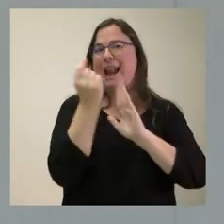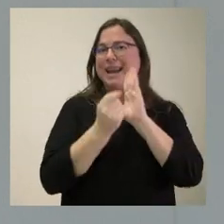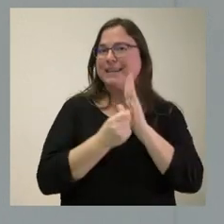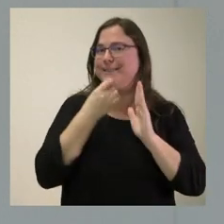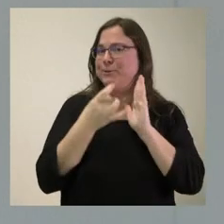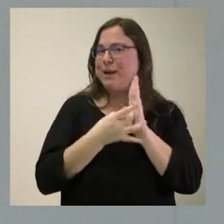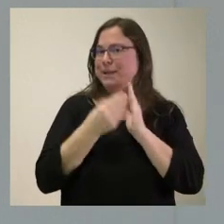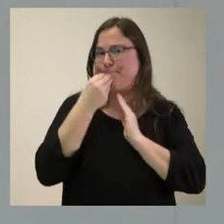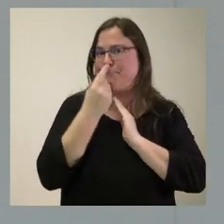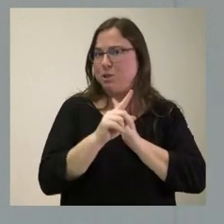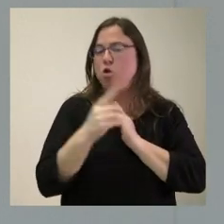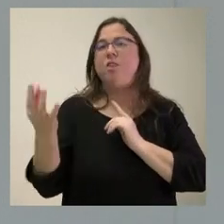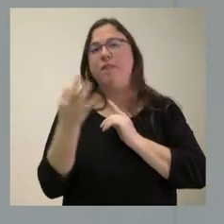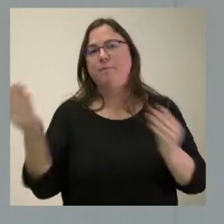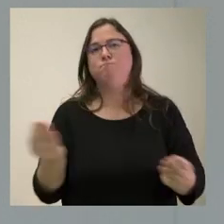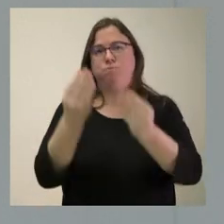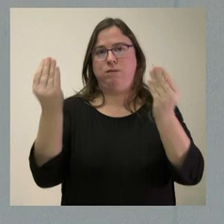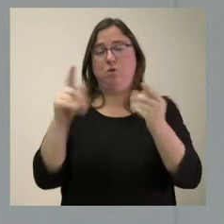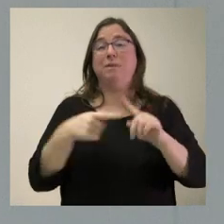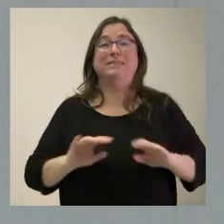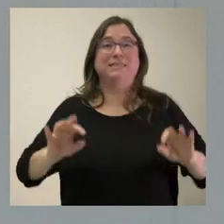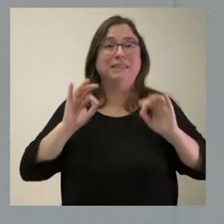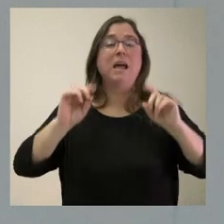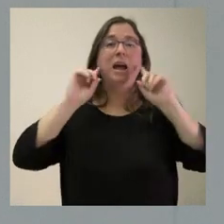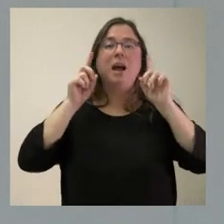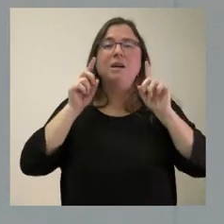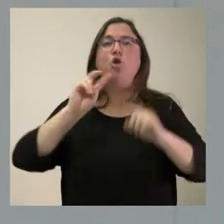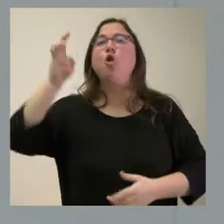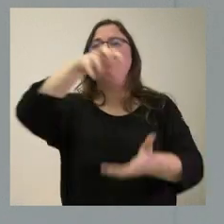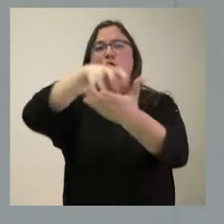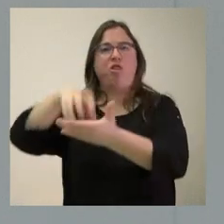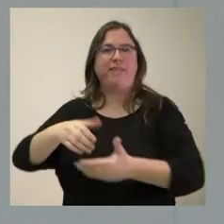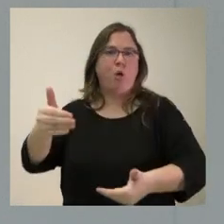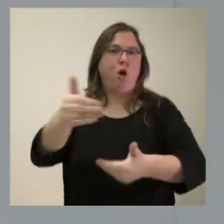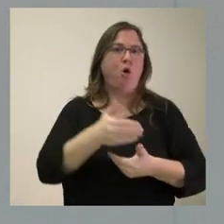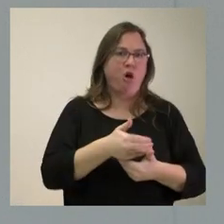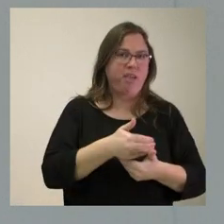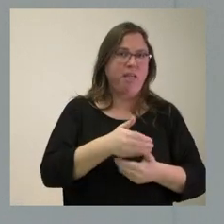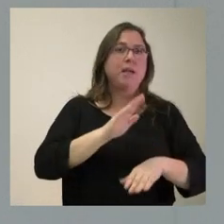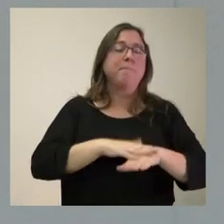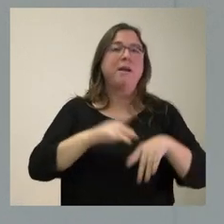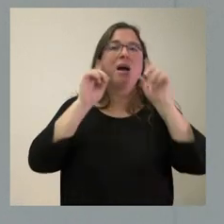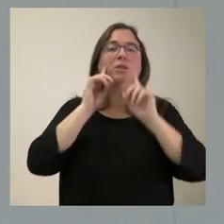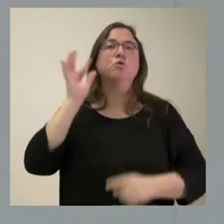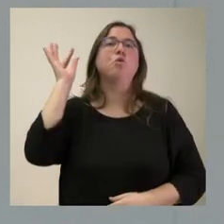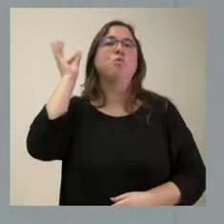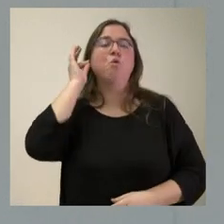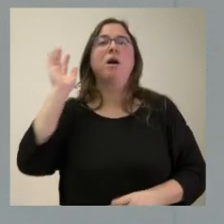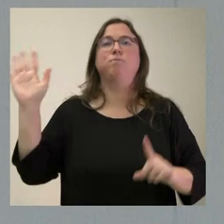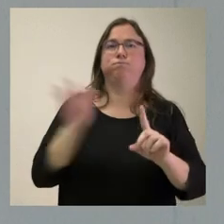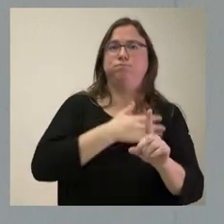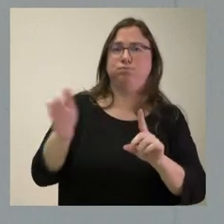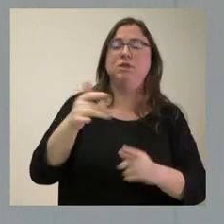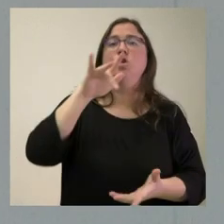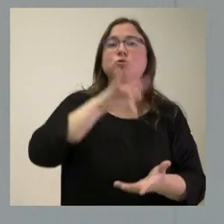de calidad que se establecen en la normativa y muy específicamente del que tienen otros centros de acogida para mujeres que se tienen